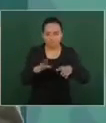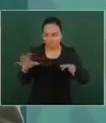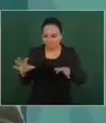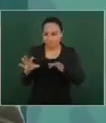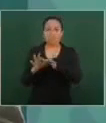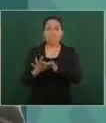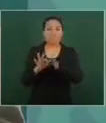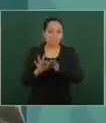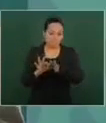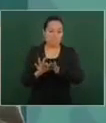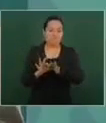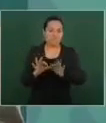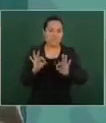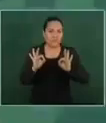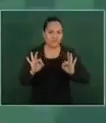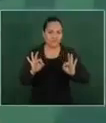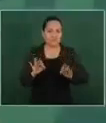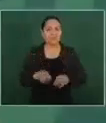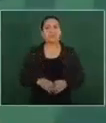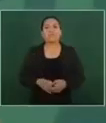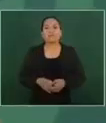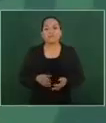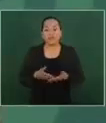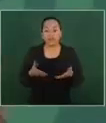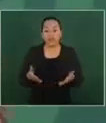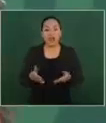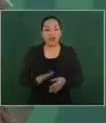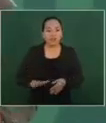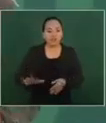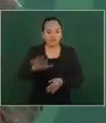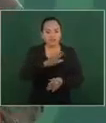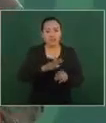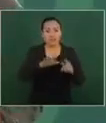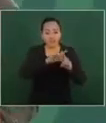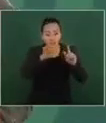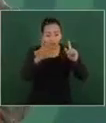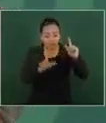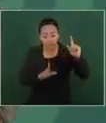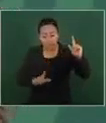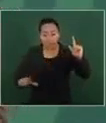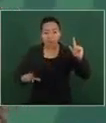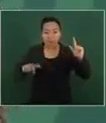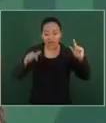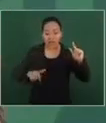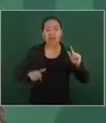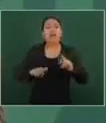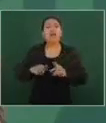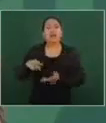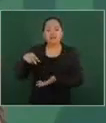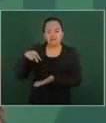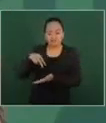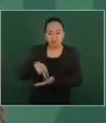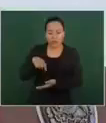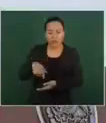vamos a informar al pueblo de México desde Oaxaca y